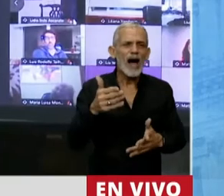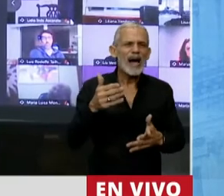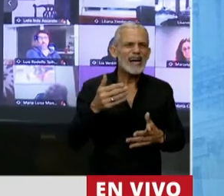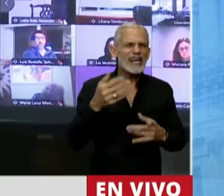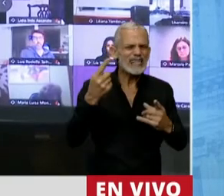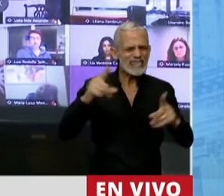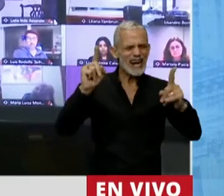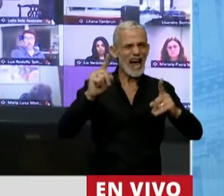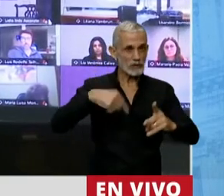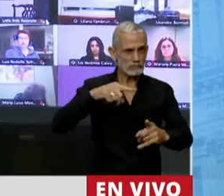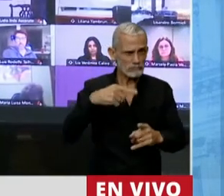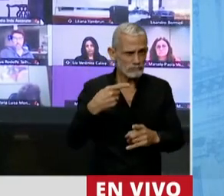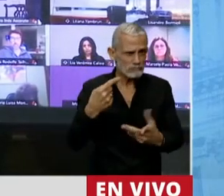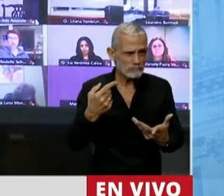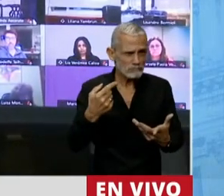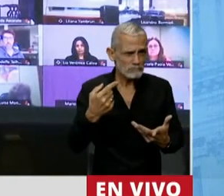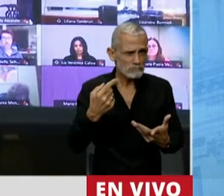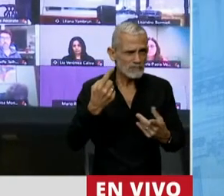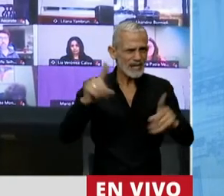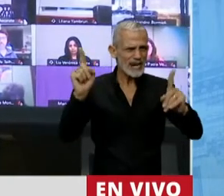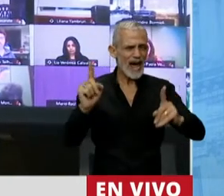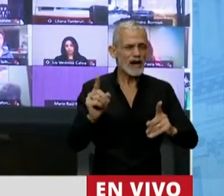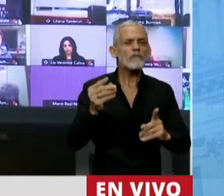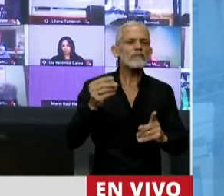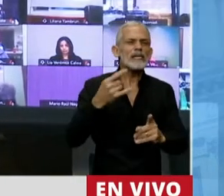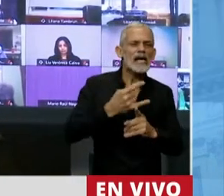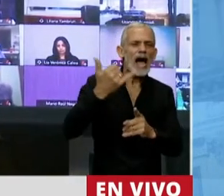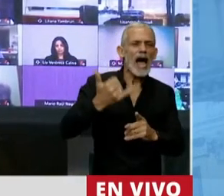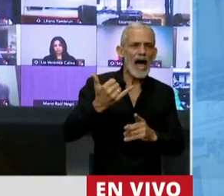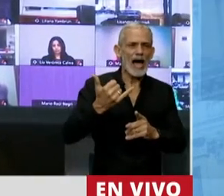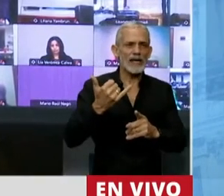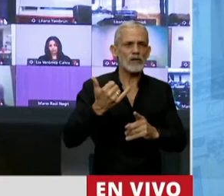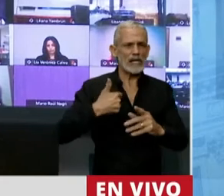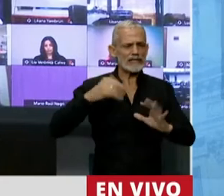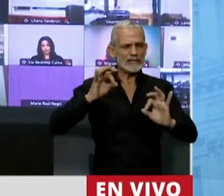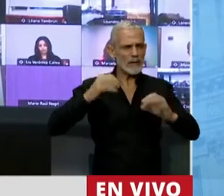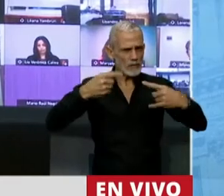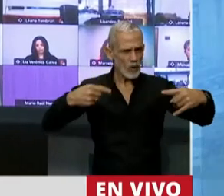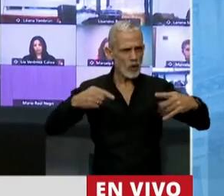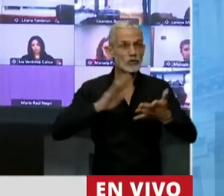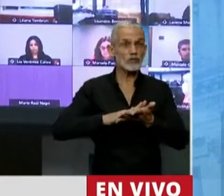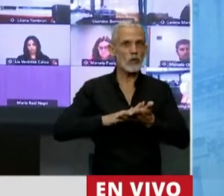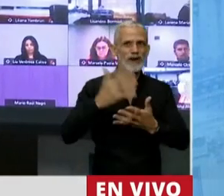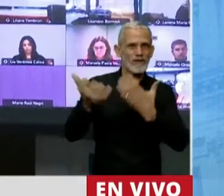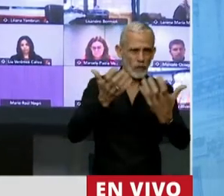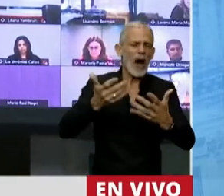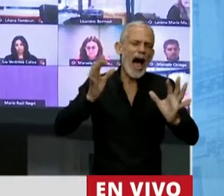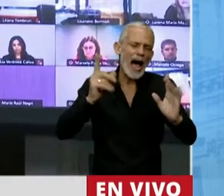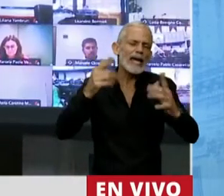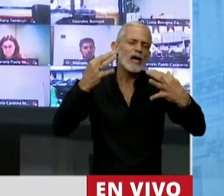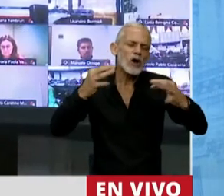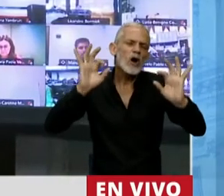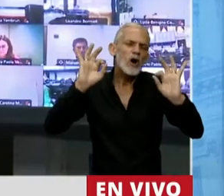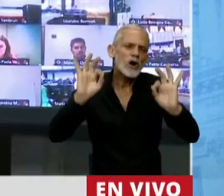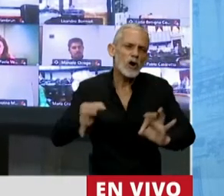hacemos es tomar nota de todo lo que constituye nuestro saber universal en esta materia del fuego. Es decir,